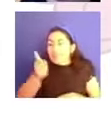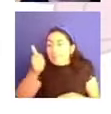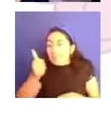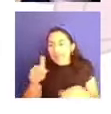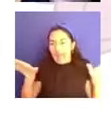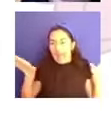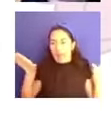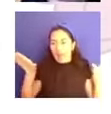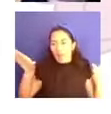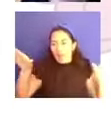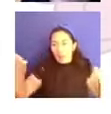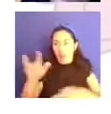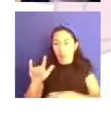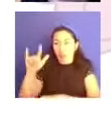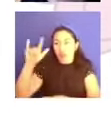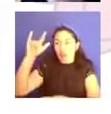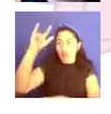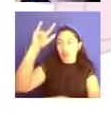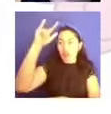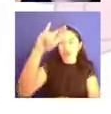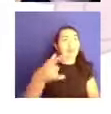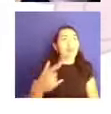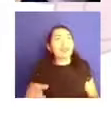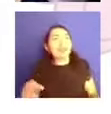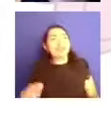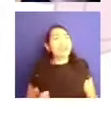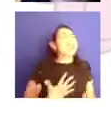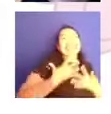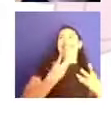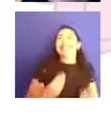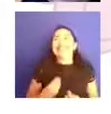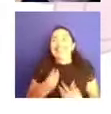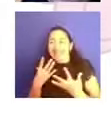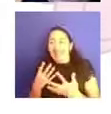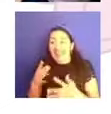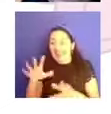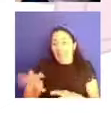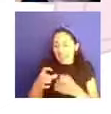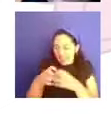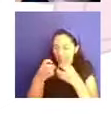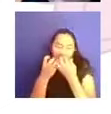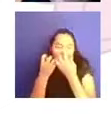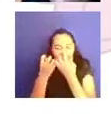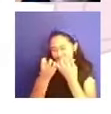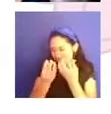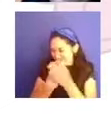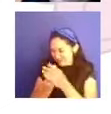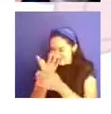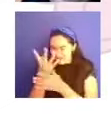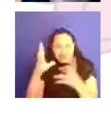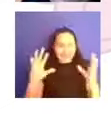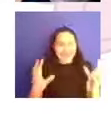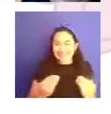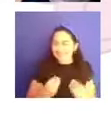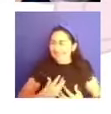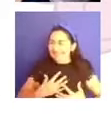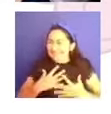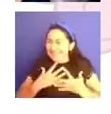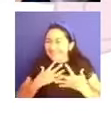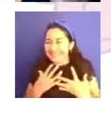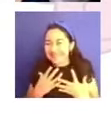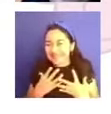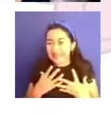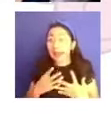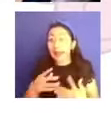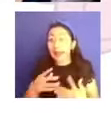vez el limón, las caras, el huevo. Regresar a veces a nuestro centro. Les decía, la percepción es el proceso biocultural, nos